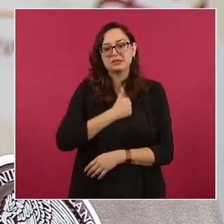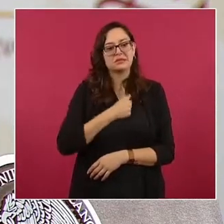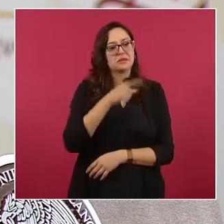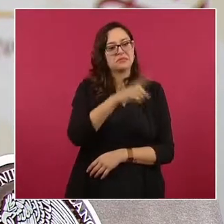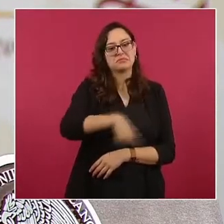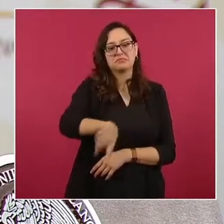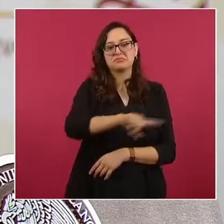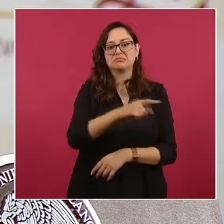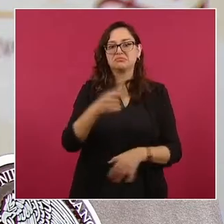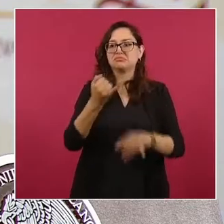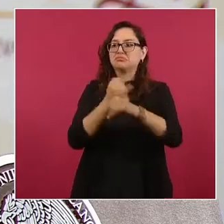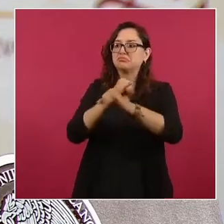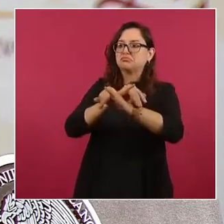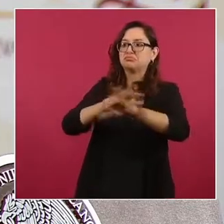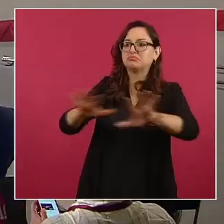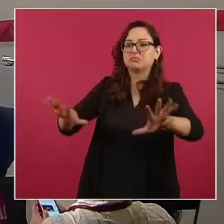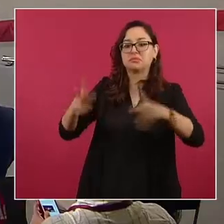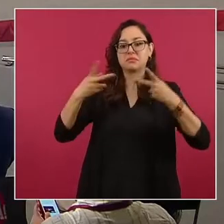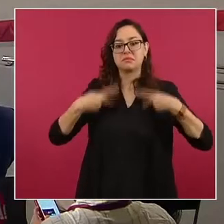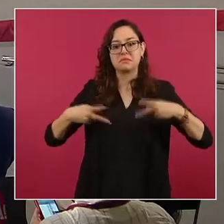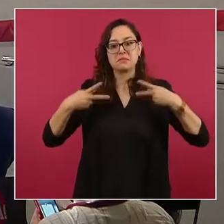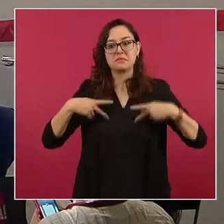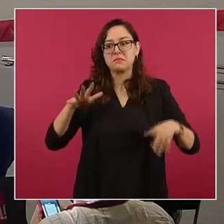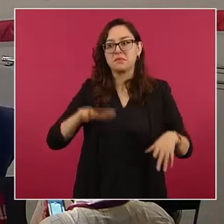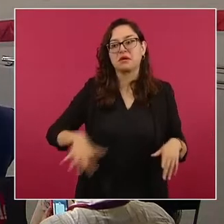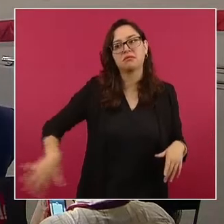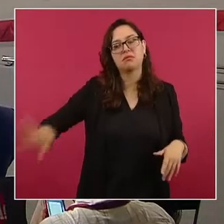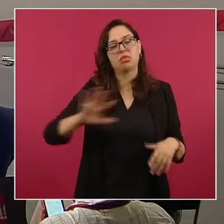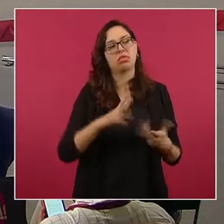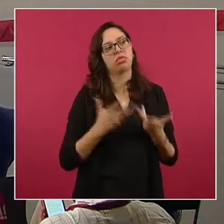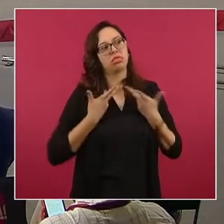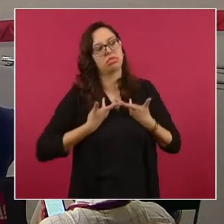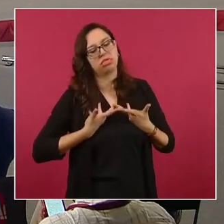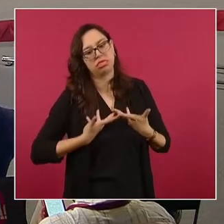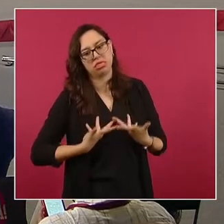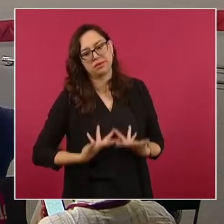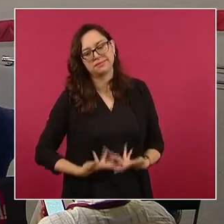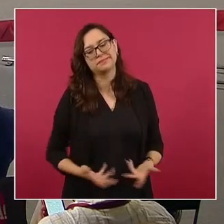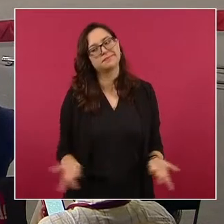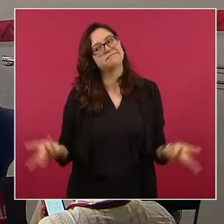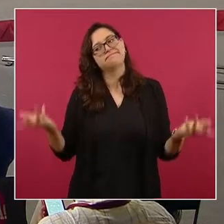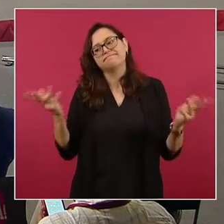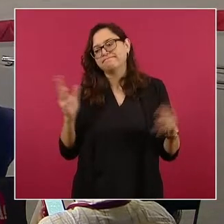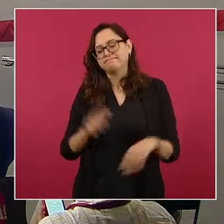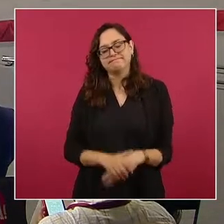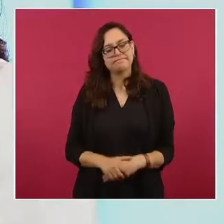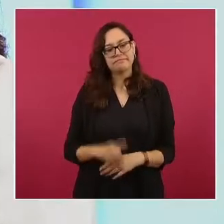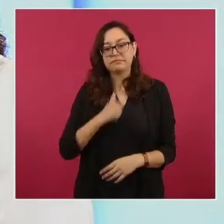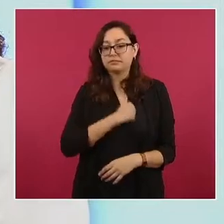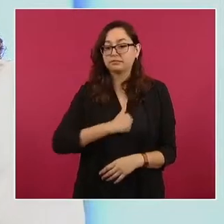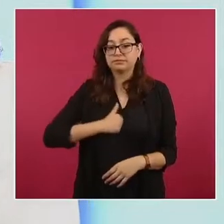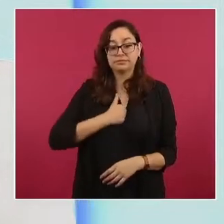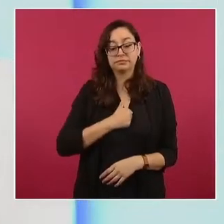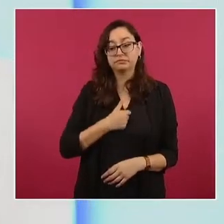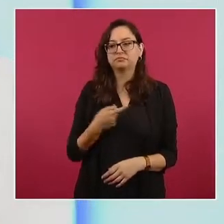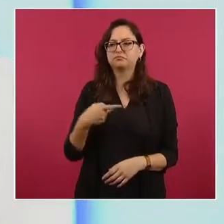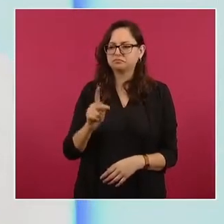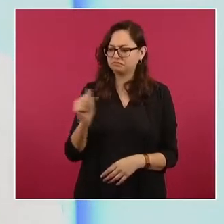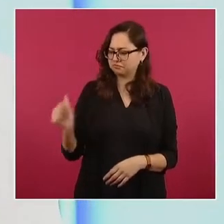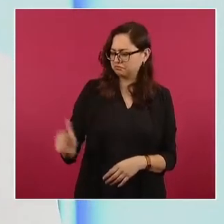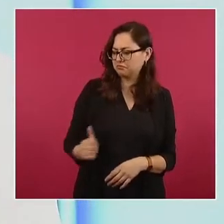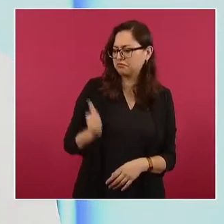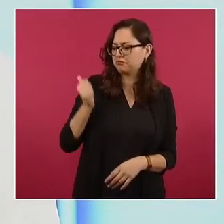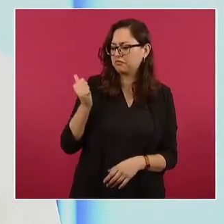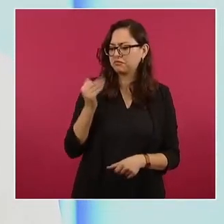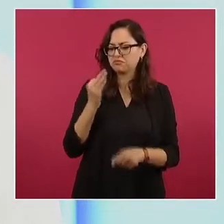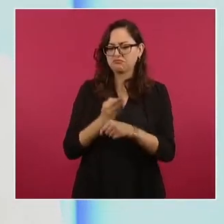pero nos permite informar al pueblo de México. El SAT sólo puede investigar al contribuyente que esté